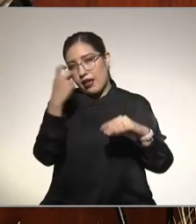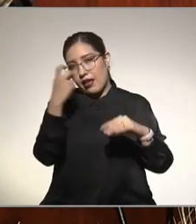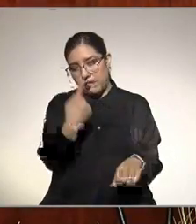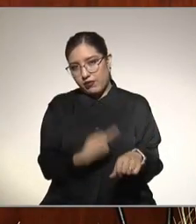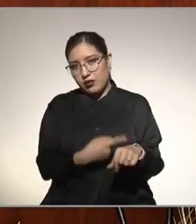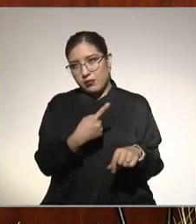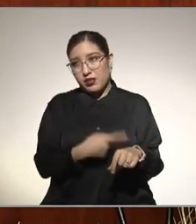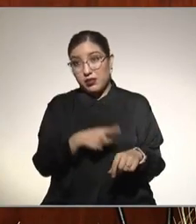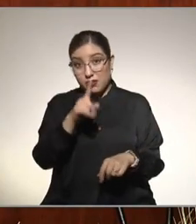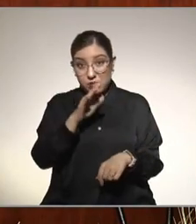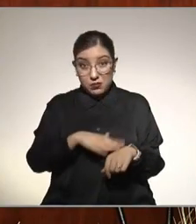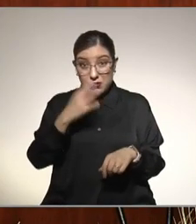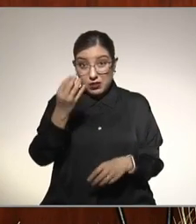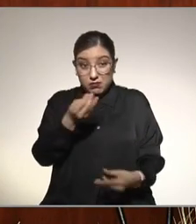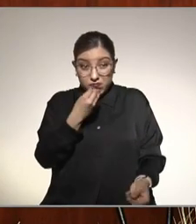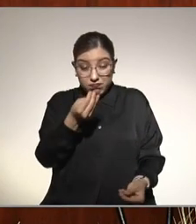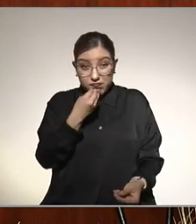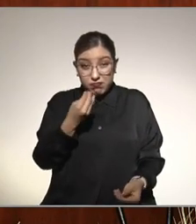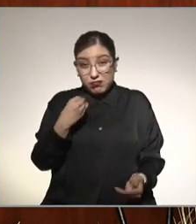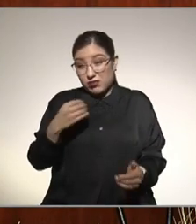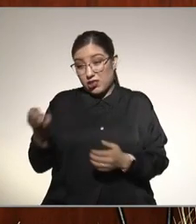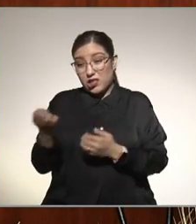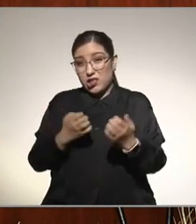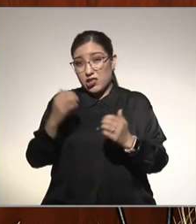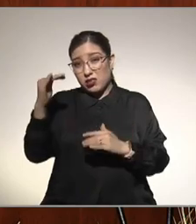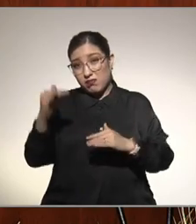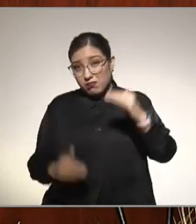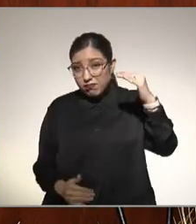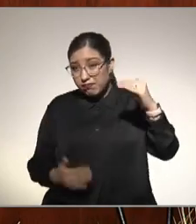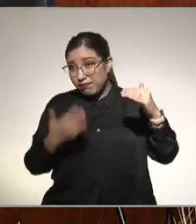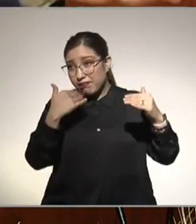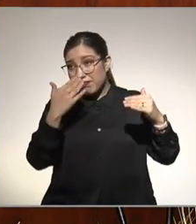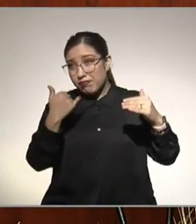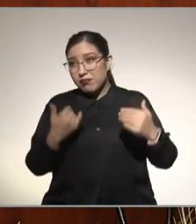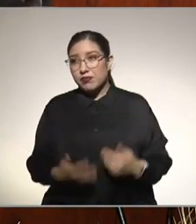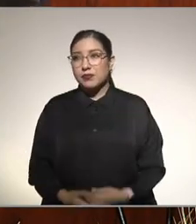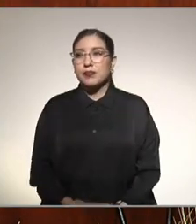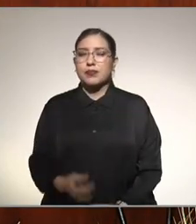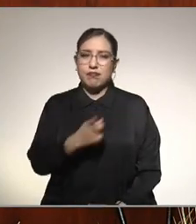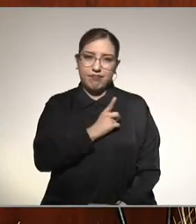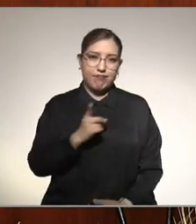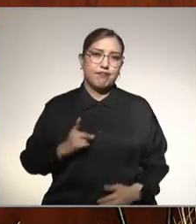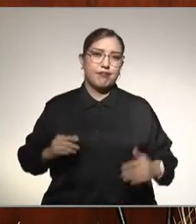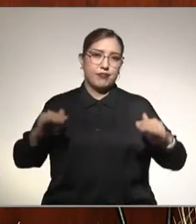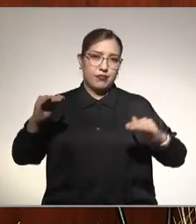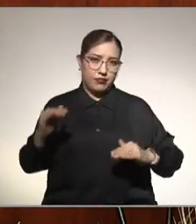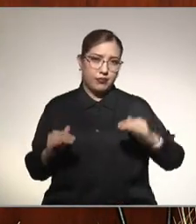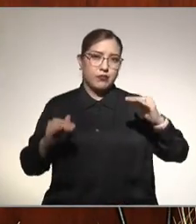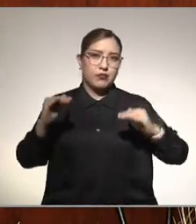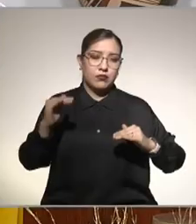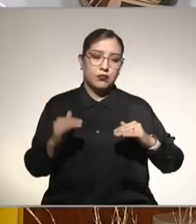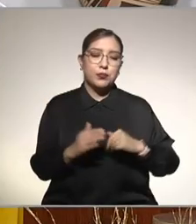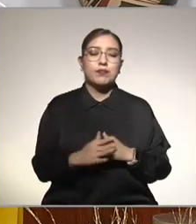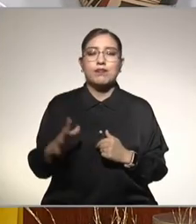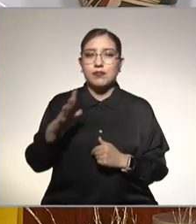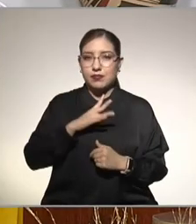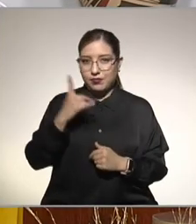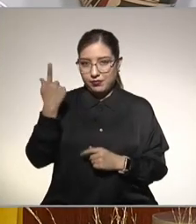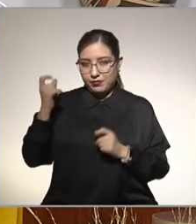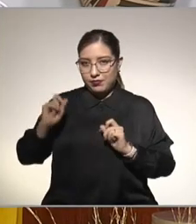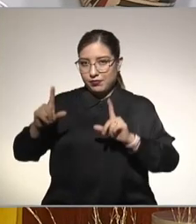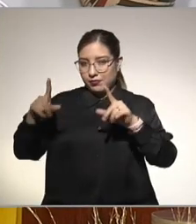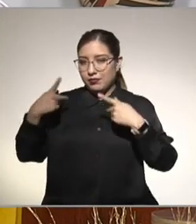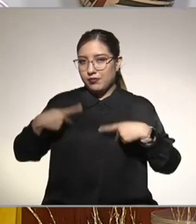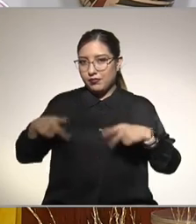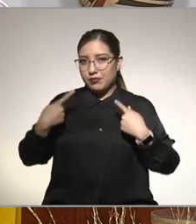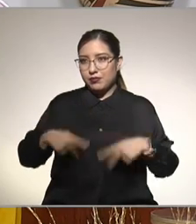comes de más y haces ejercicio de menos se rompió el equilibrio hay que tratar de compensarlo perfecto tenemos un testimonio de Juan Antonio